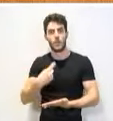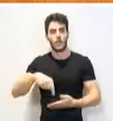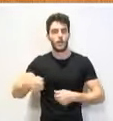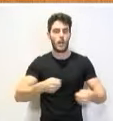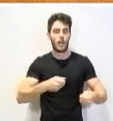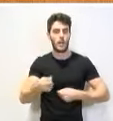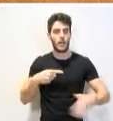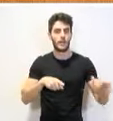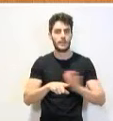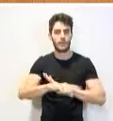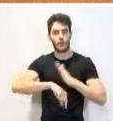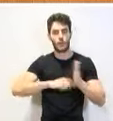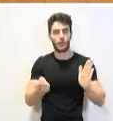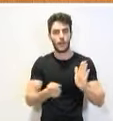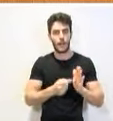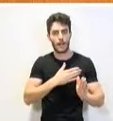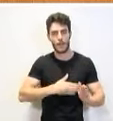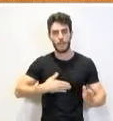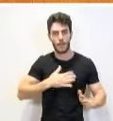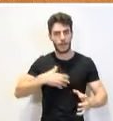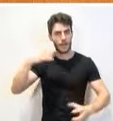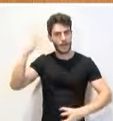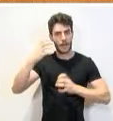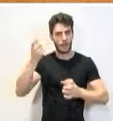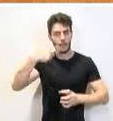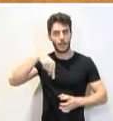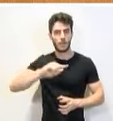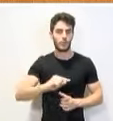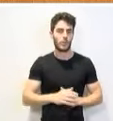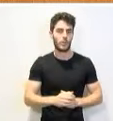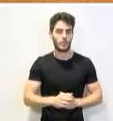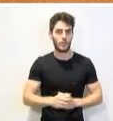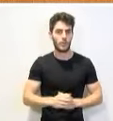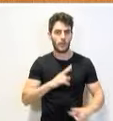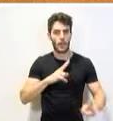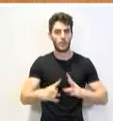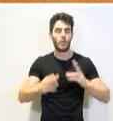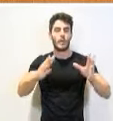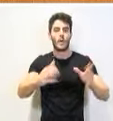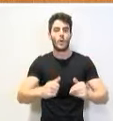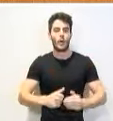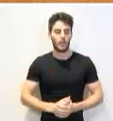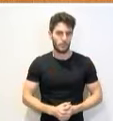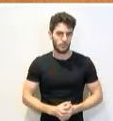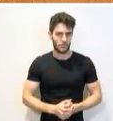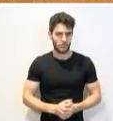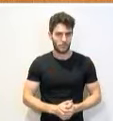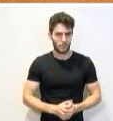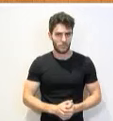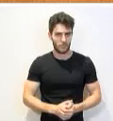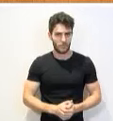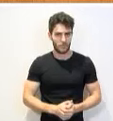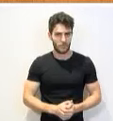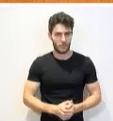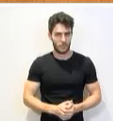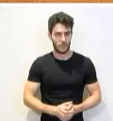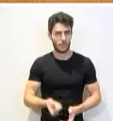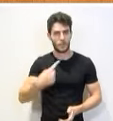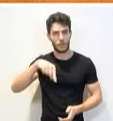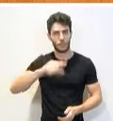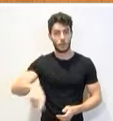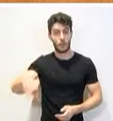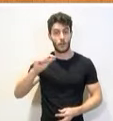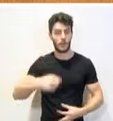de la ley de bienestar animal. Y ustedes tampoco dan respuesta a ello. Ustedes lo que han